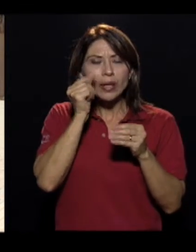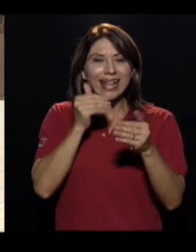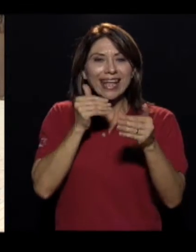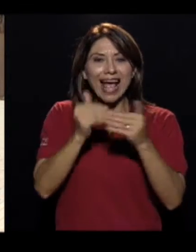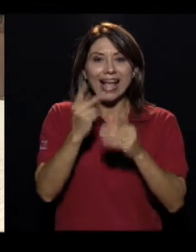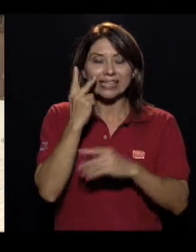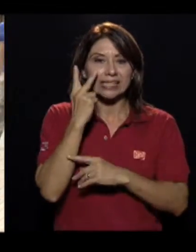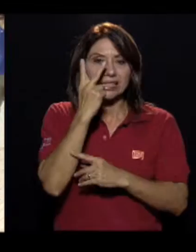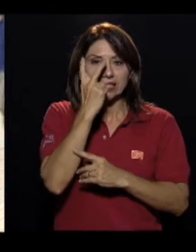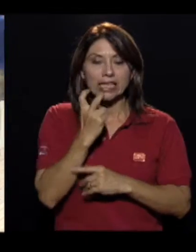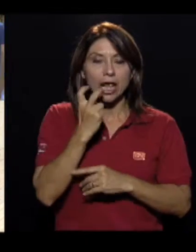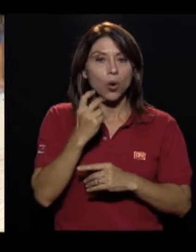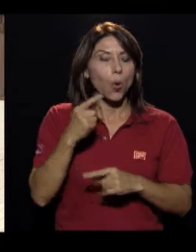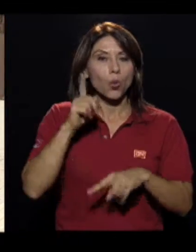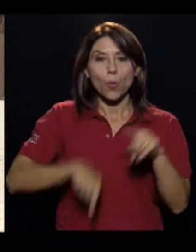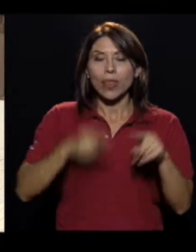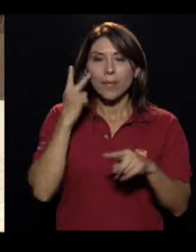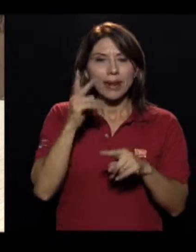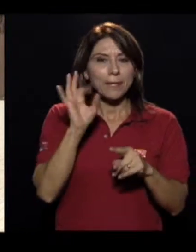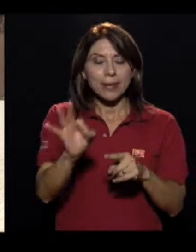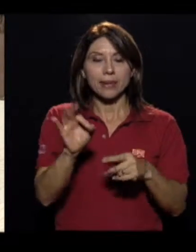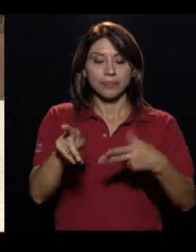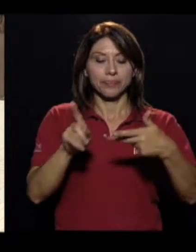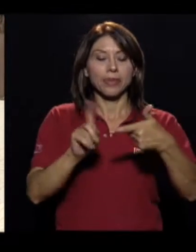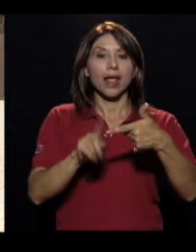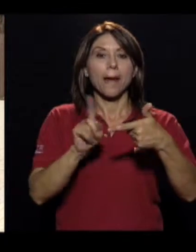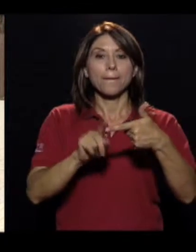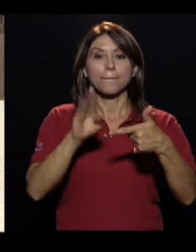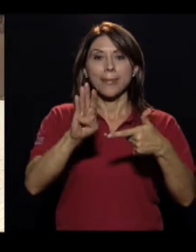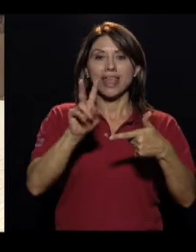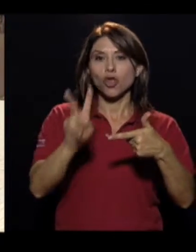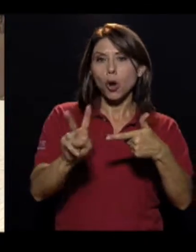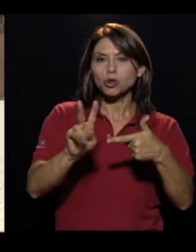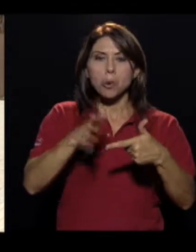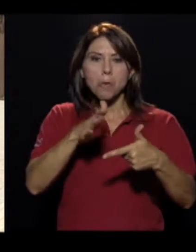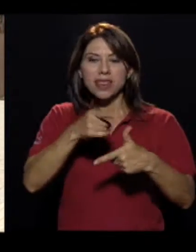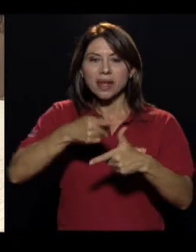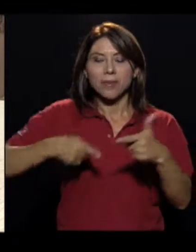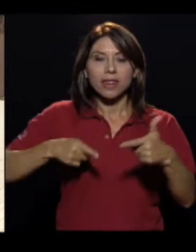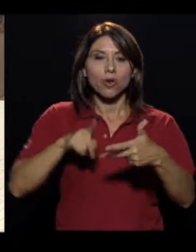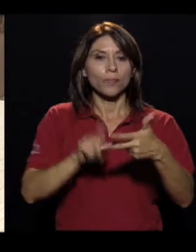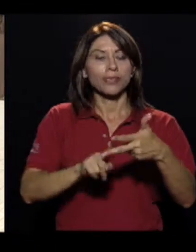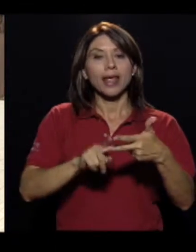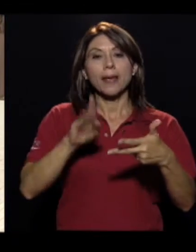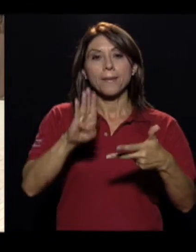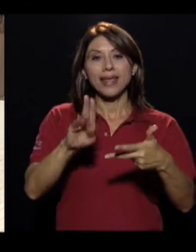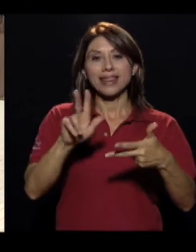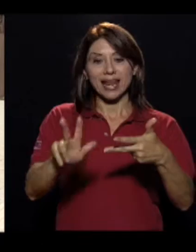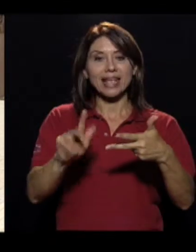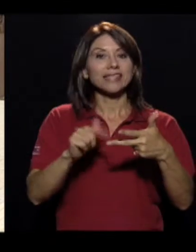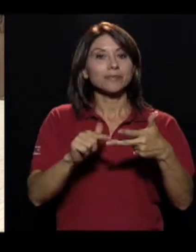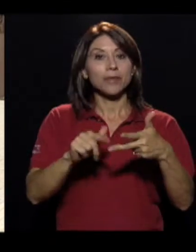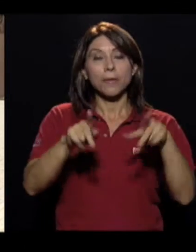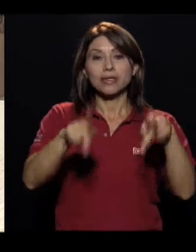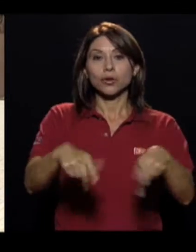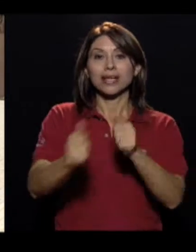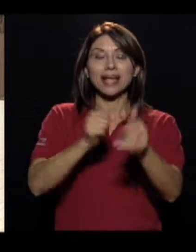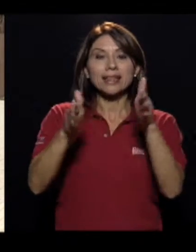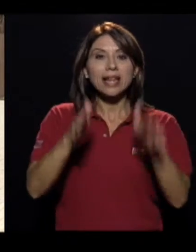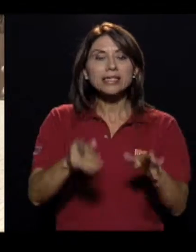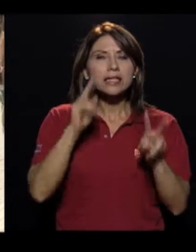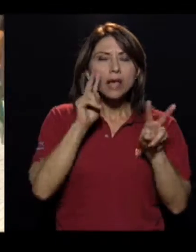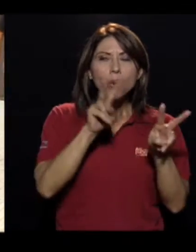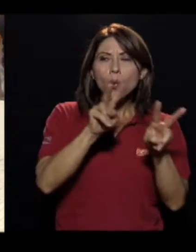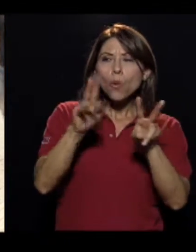muy poca visión. B2 es un nivel intermedio y B3 son aquellos atletas que